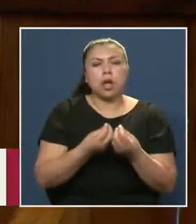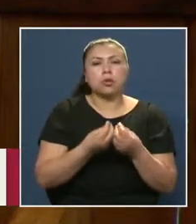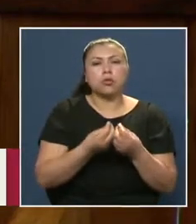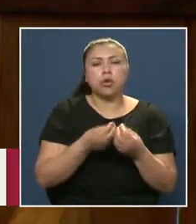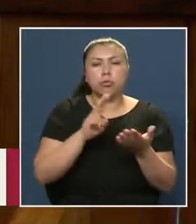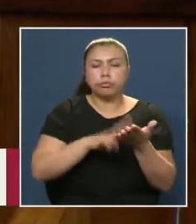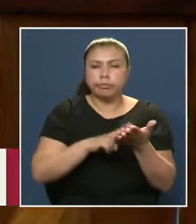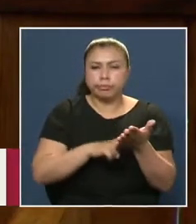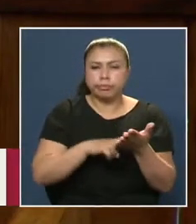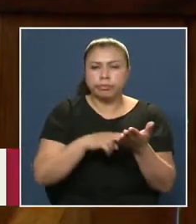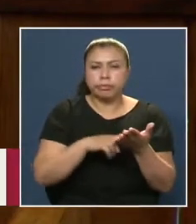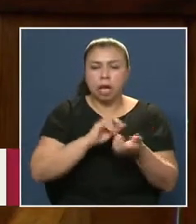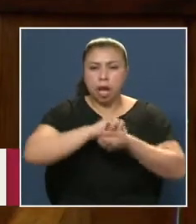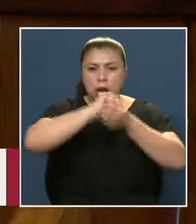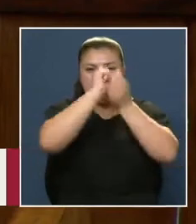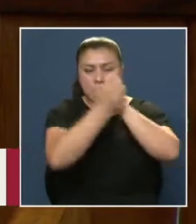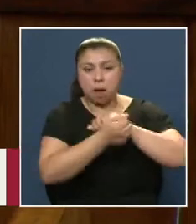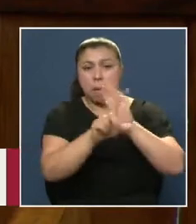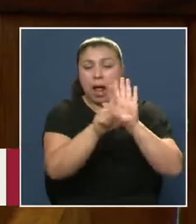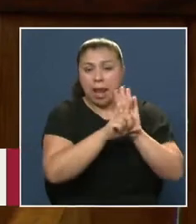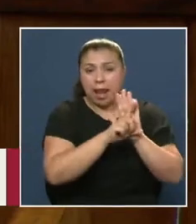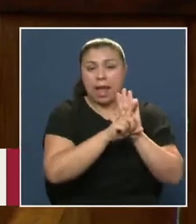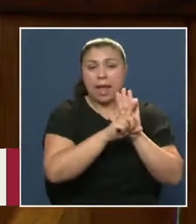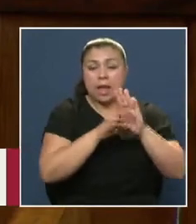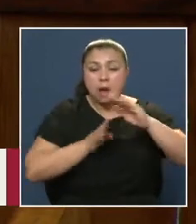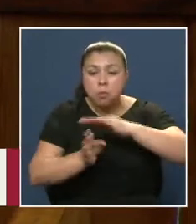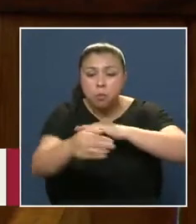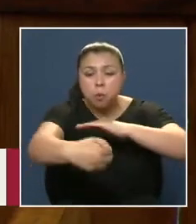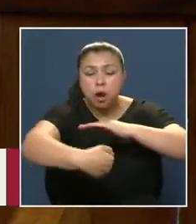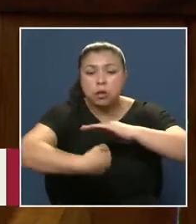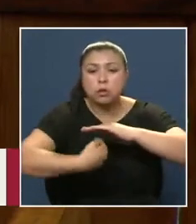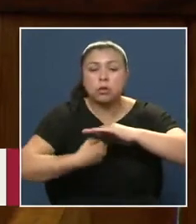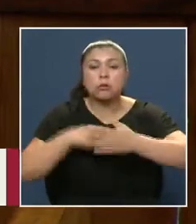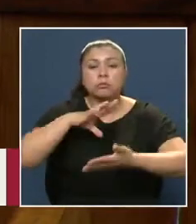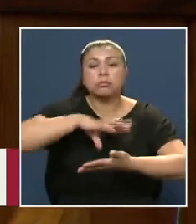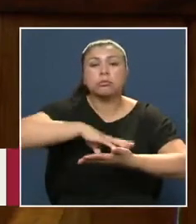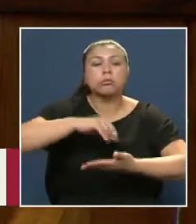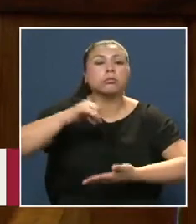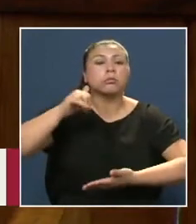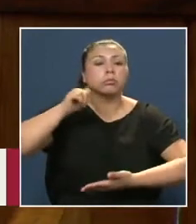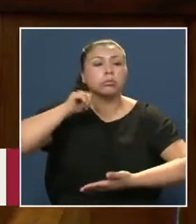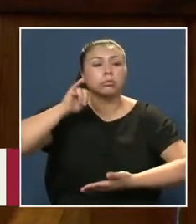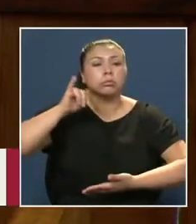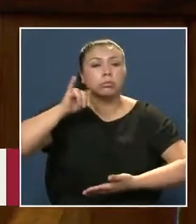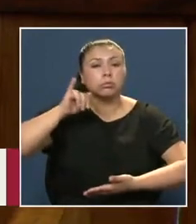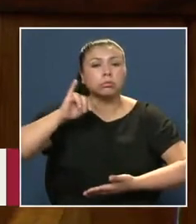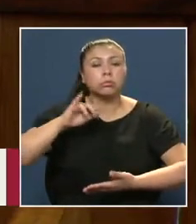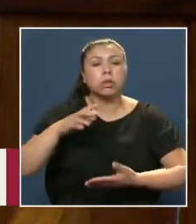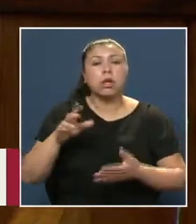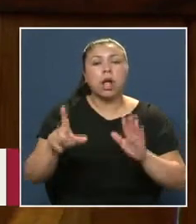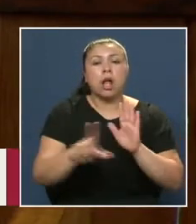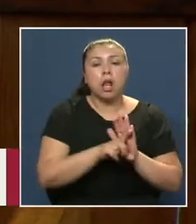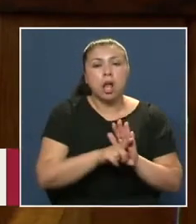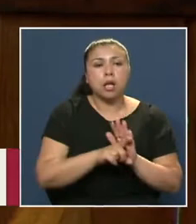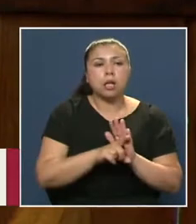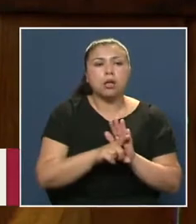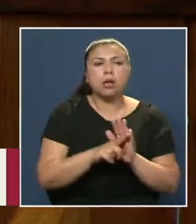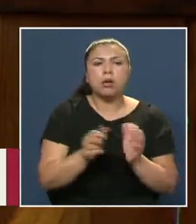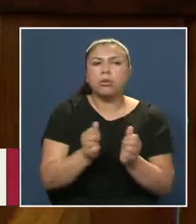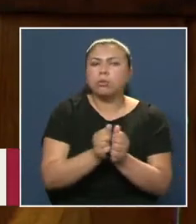concretos Ley Puerto Libre Arica Por ejemplo Ley De la Junta Adelanto Arica